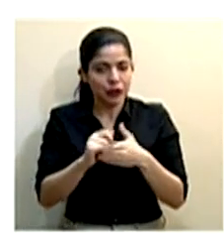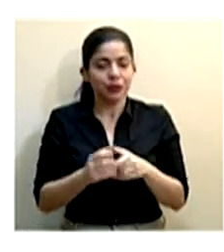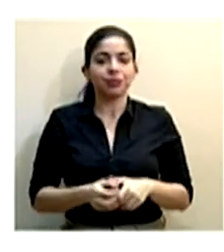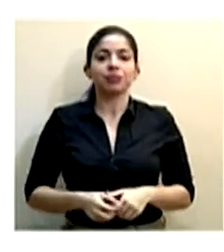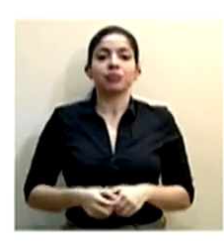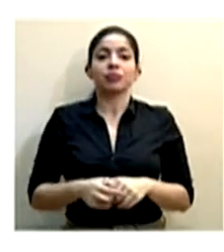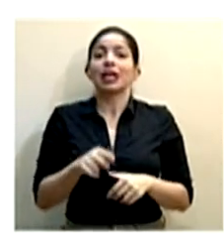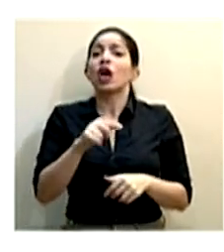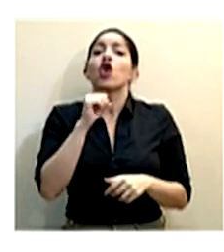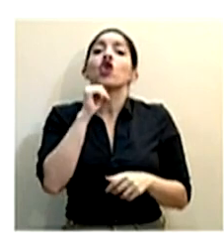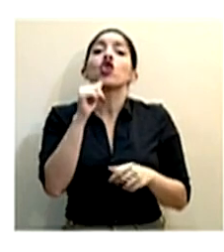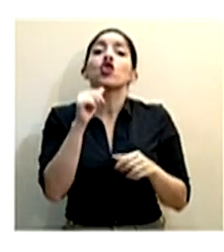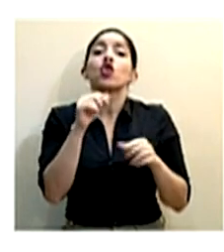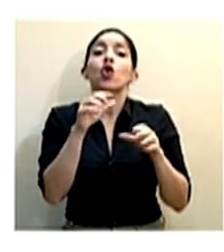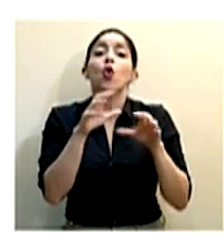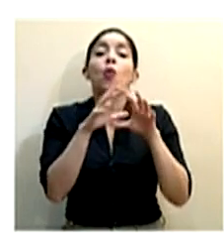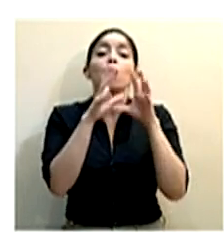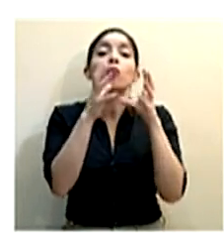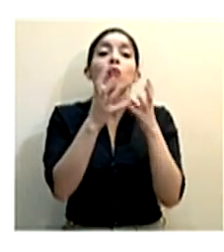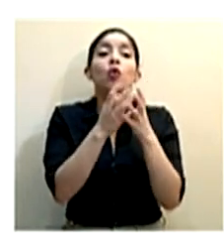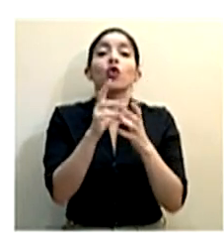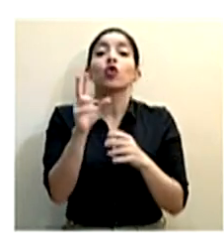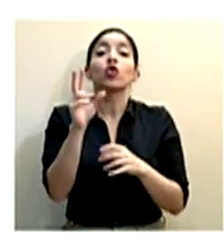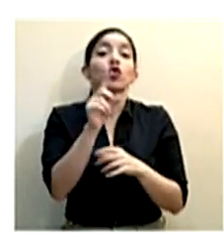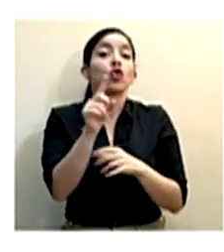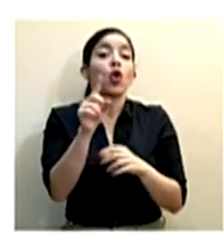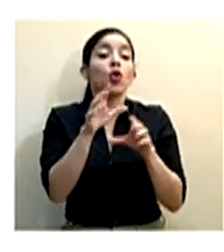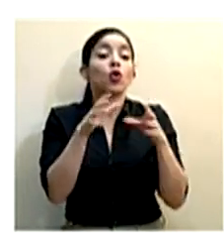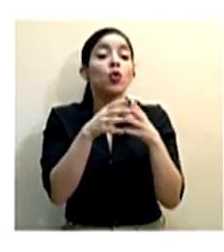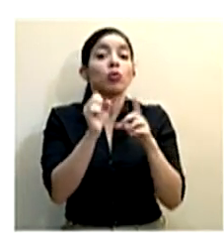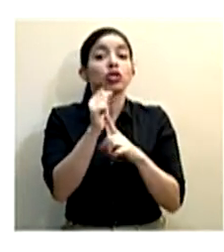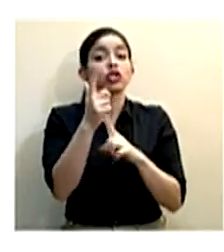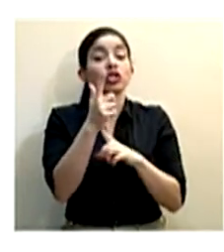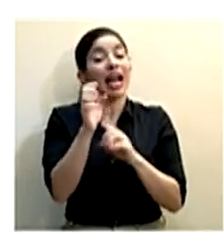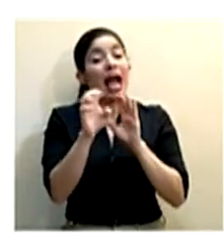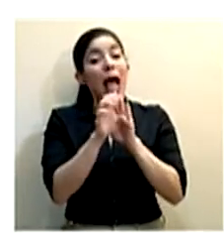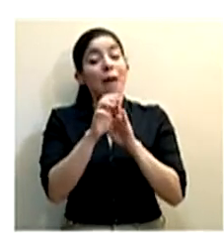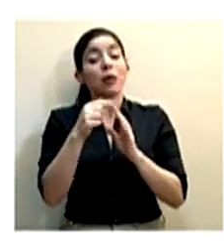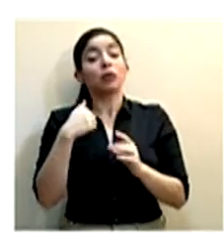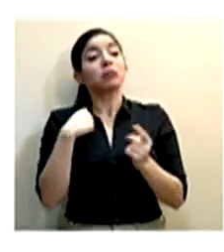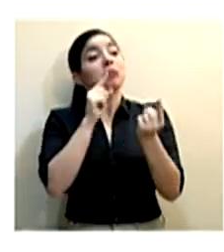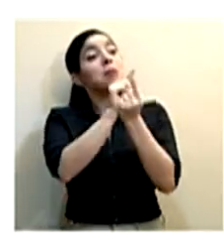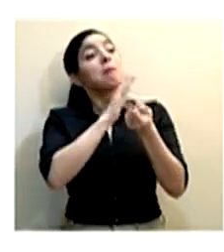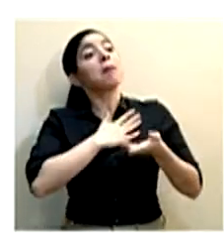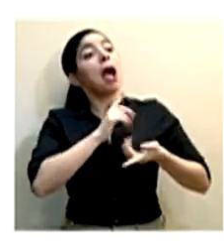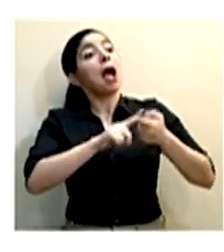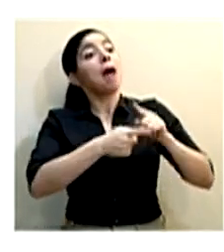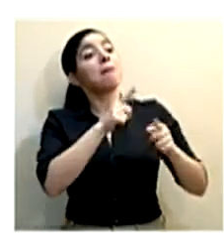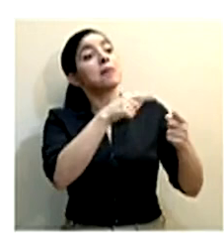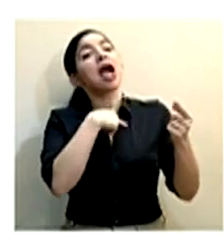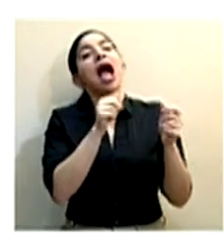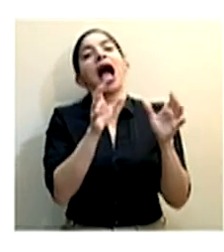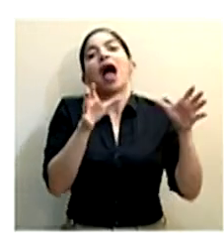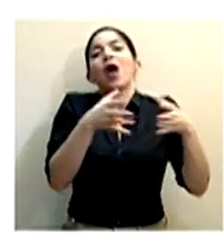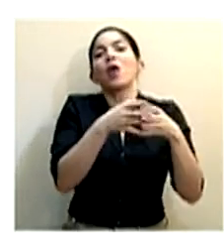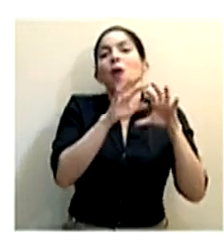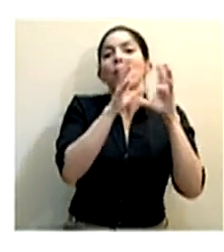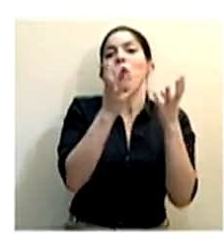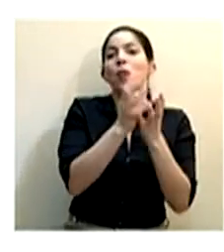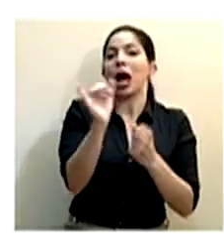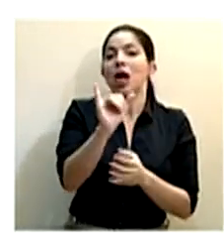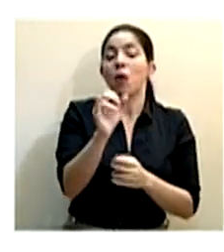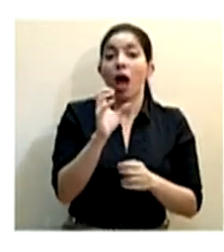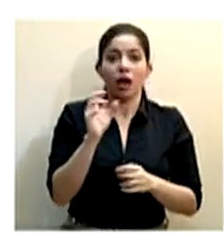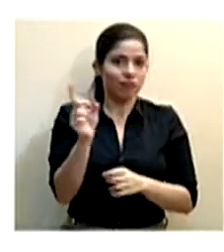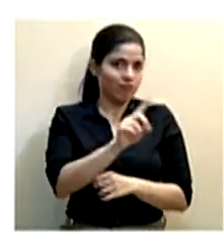No son burbujas sociales, es importante entenderlo, no son burbujas sociales los grupos de amigos, los integrantes de familia